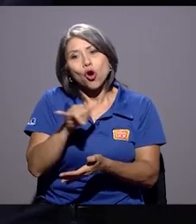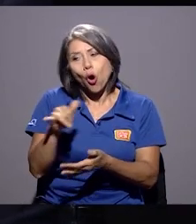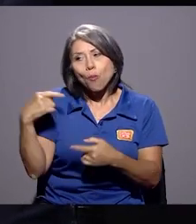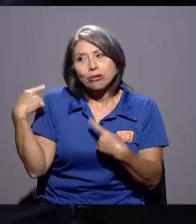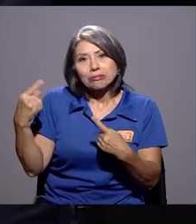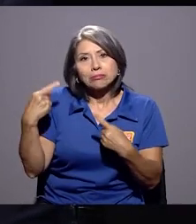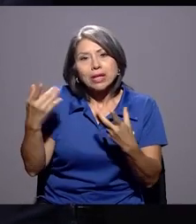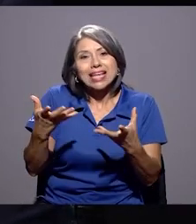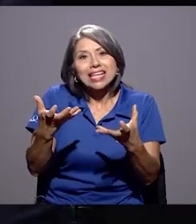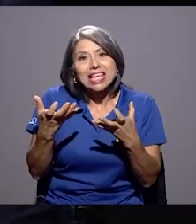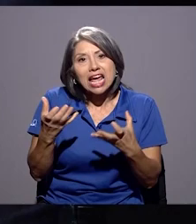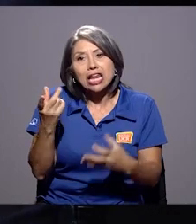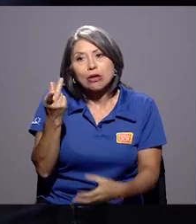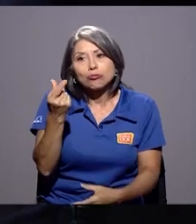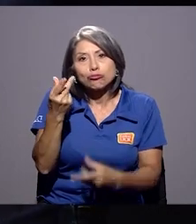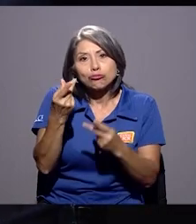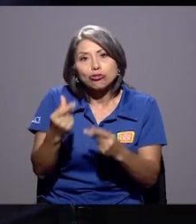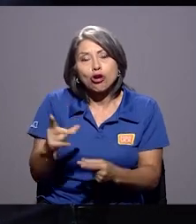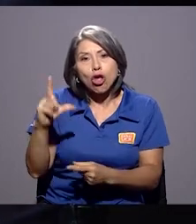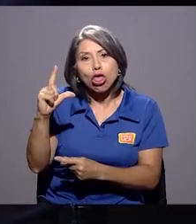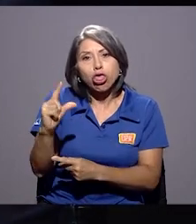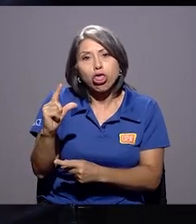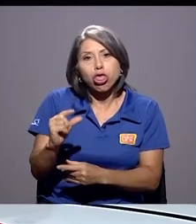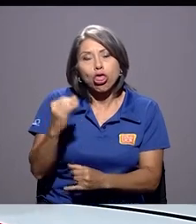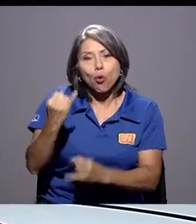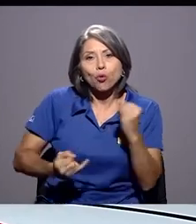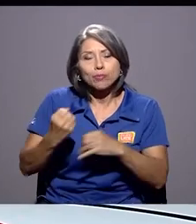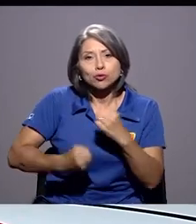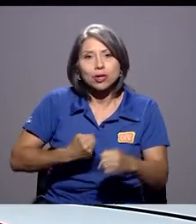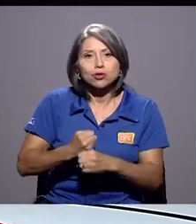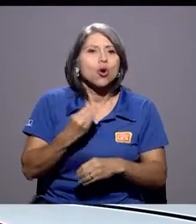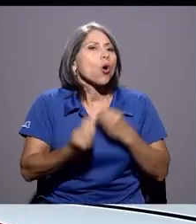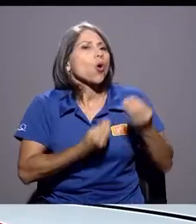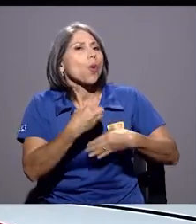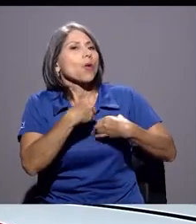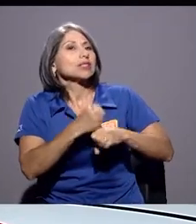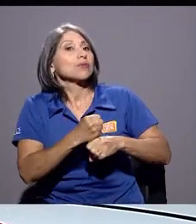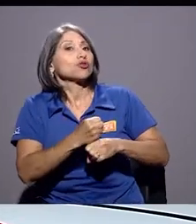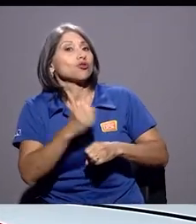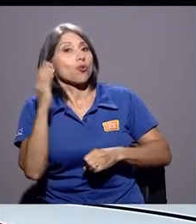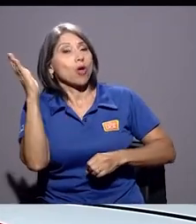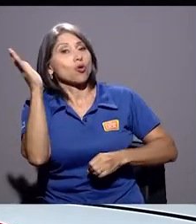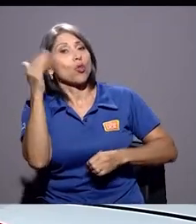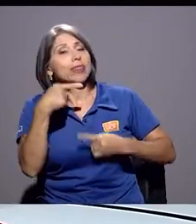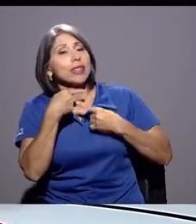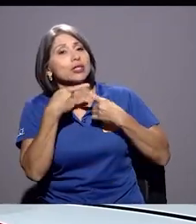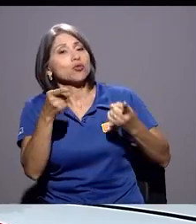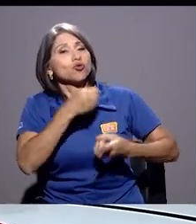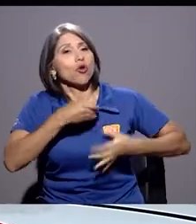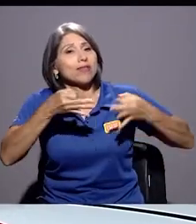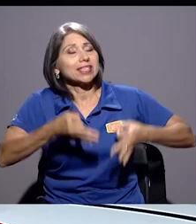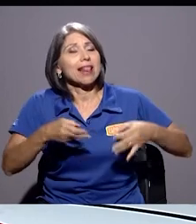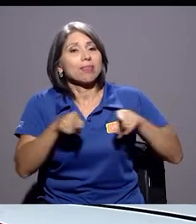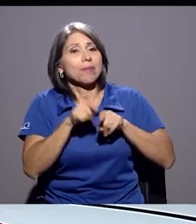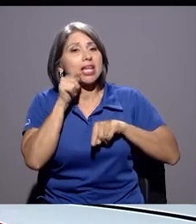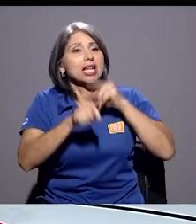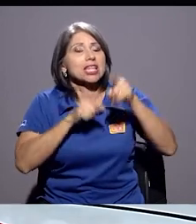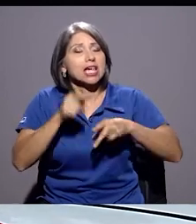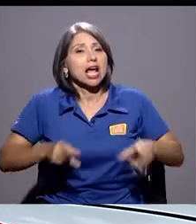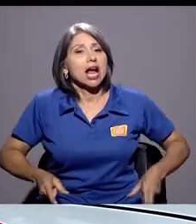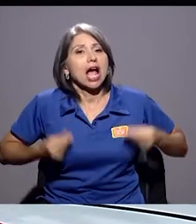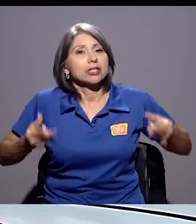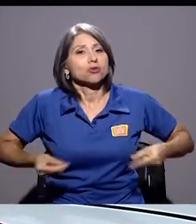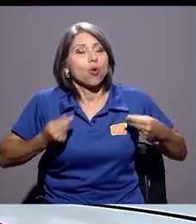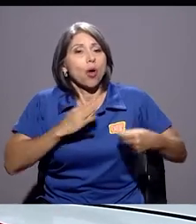se ha venido queriendo plantear en los últimos años. ¿Cómo hacemos? Cuando el discurso oficial también plantea una crítica sobre el gasto,